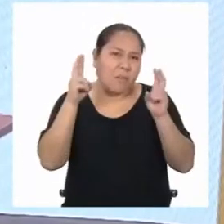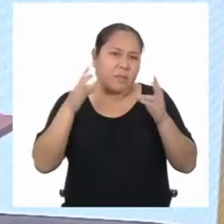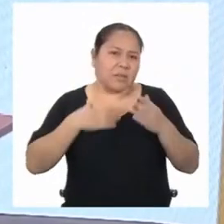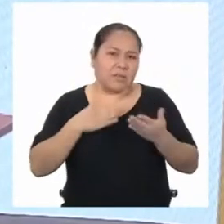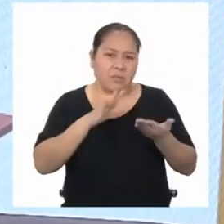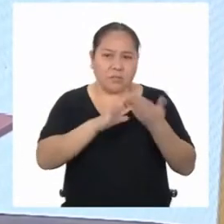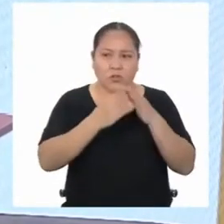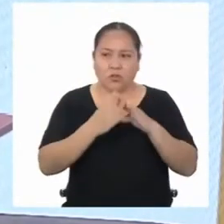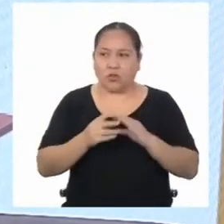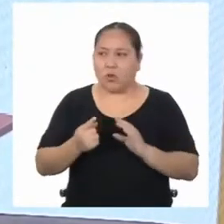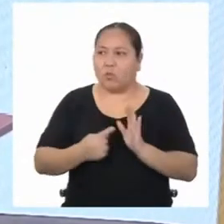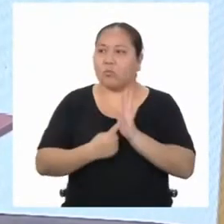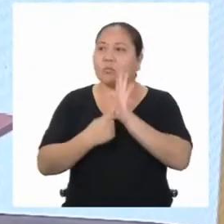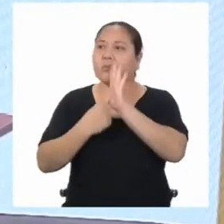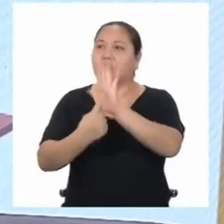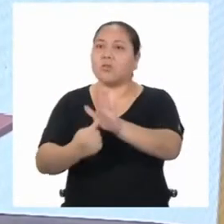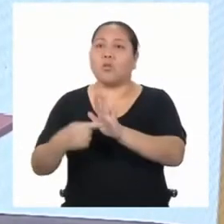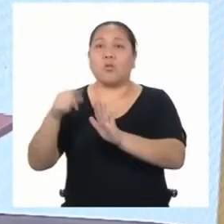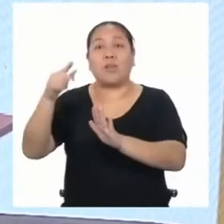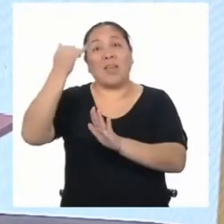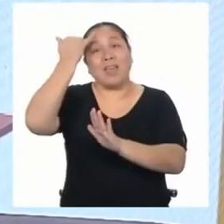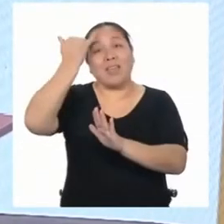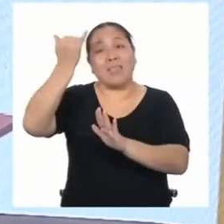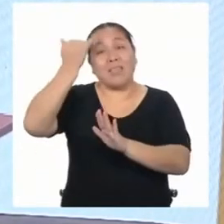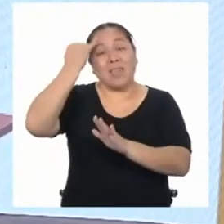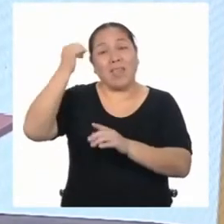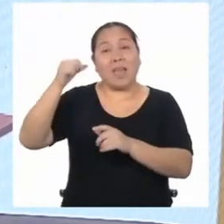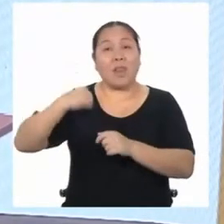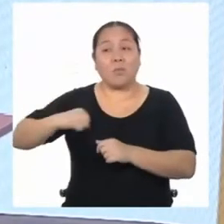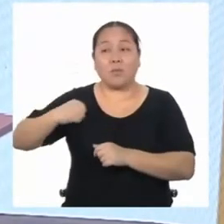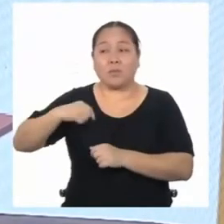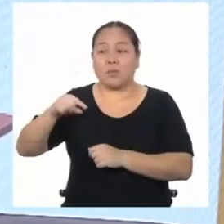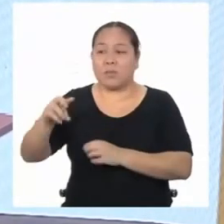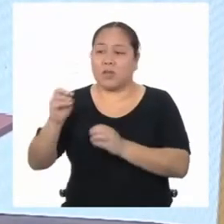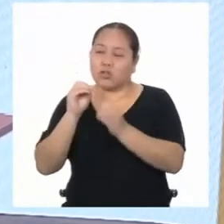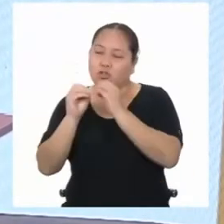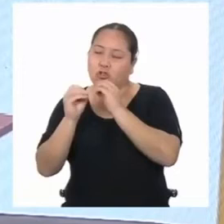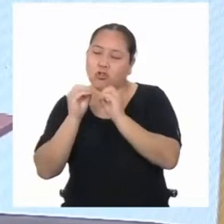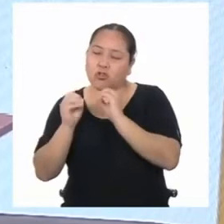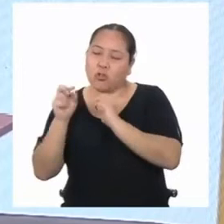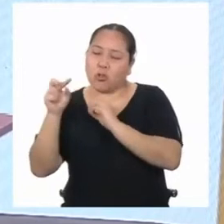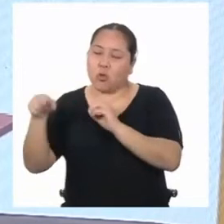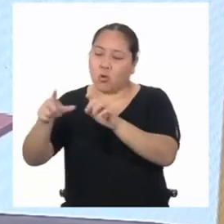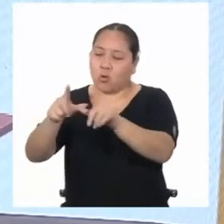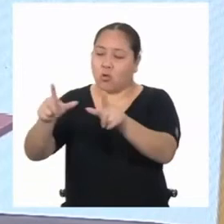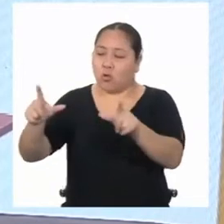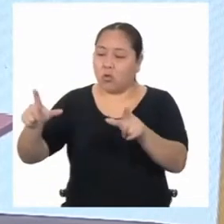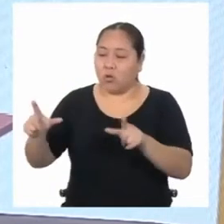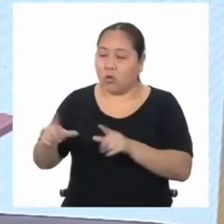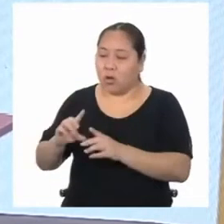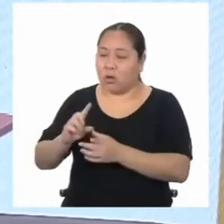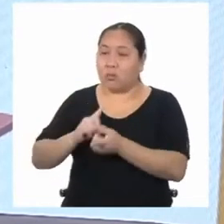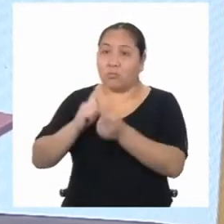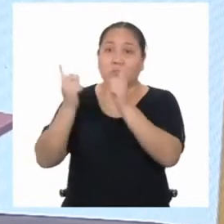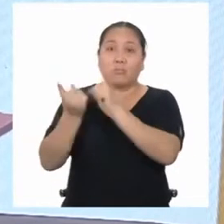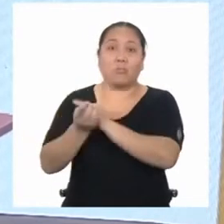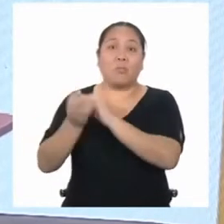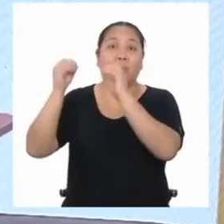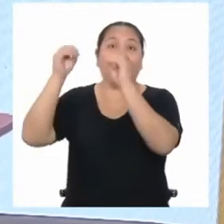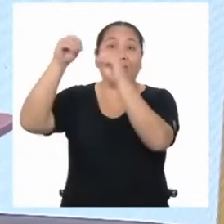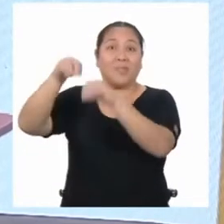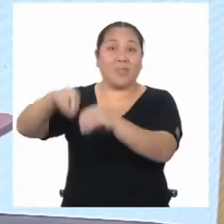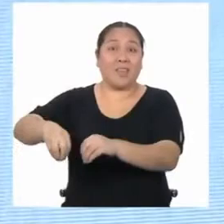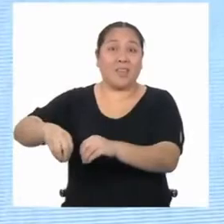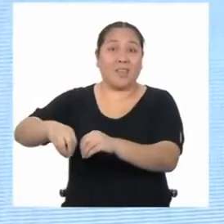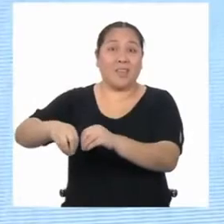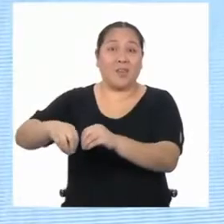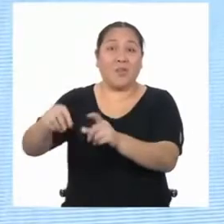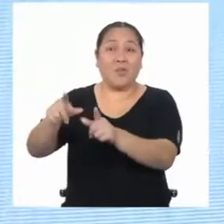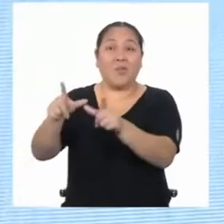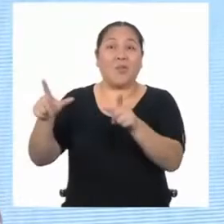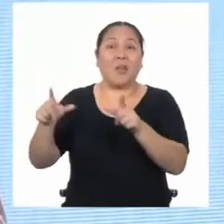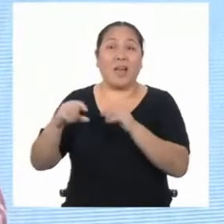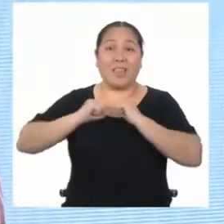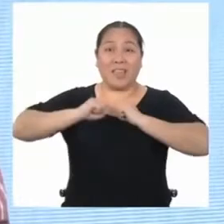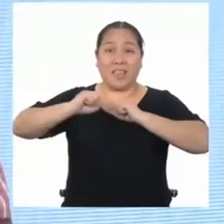presenté una propuesta de la municipalidad para renovar un terreno abandonado y convertirlo en una cancha de deporte y la aprobaron.